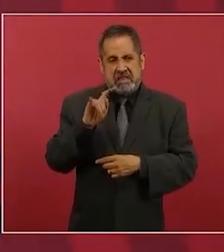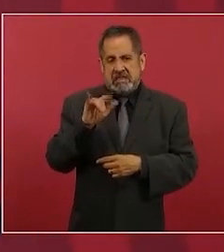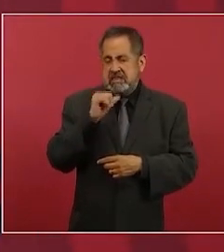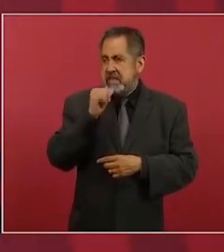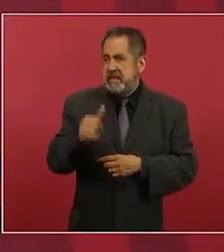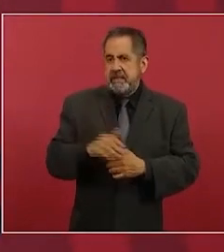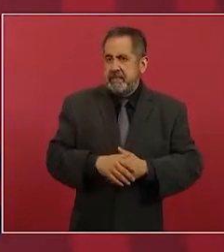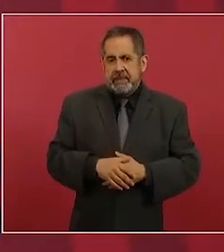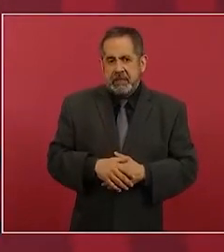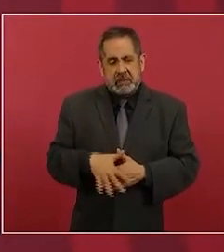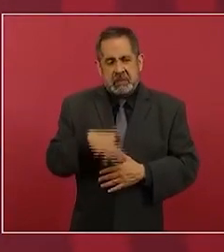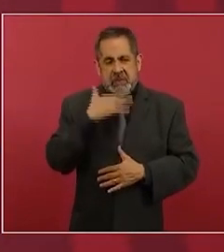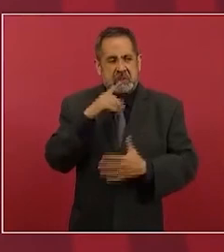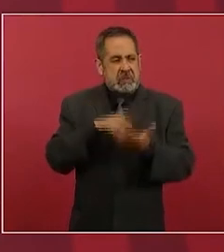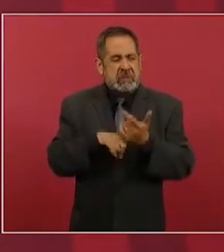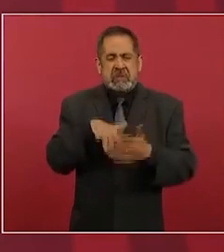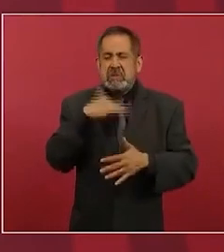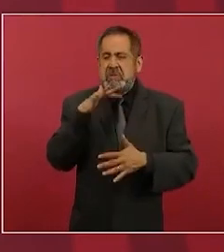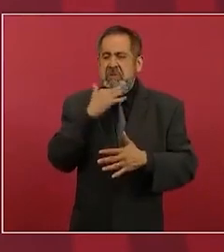promiscuidad